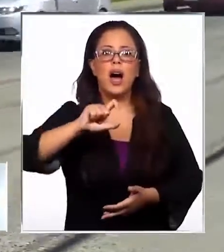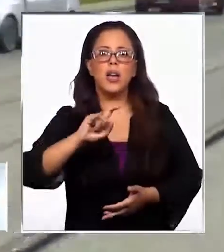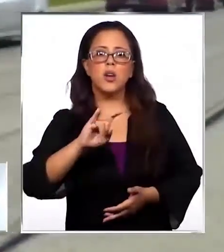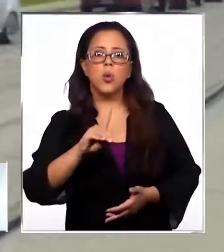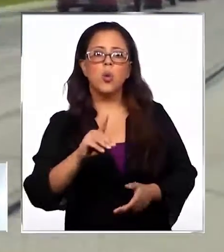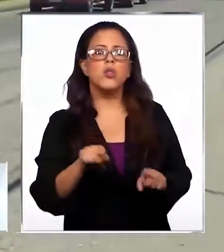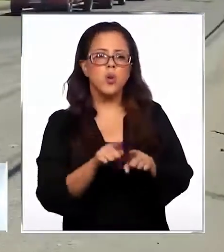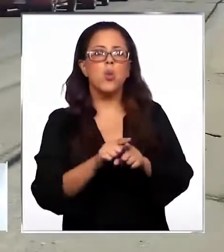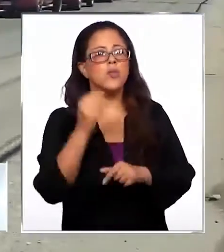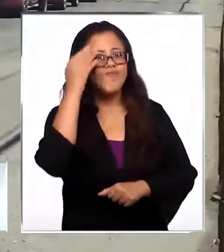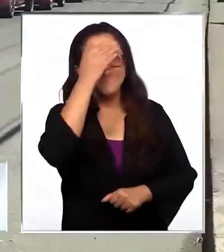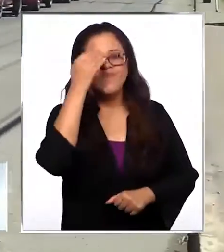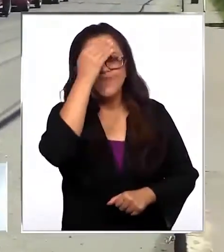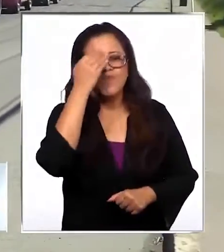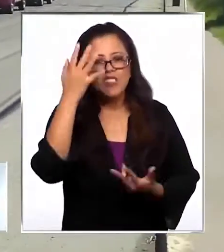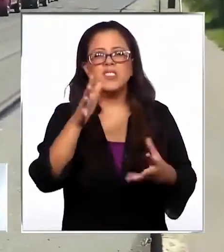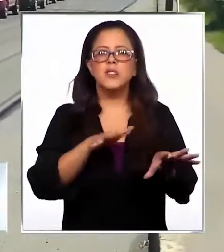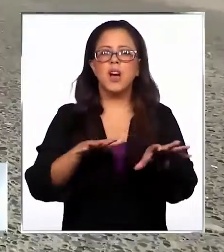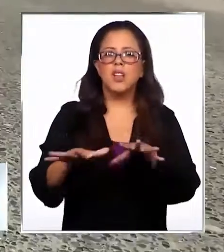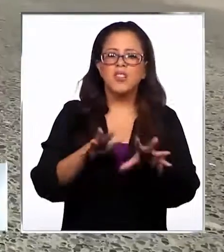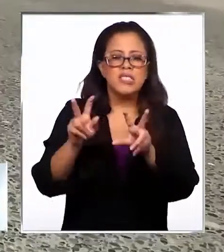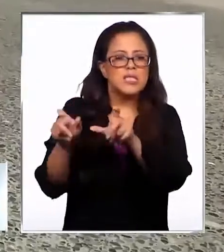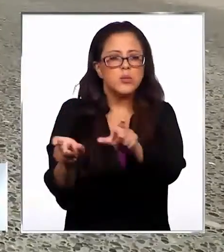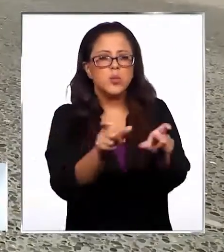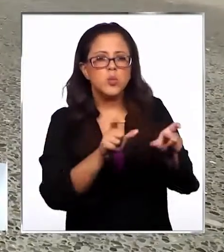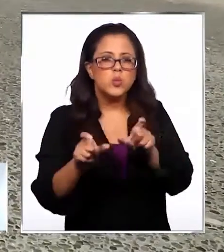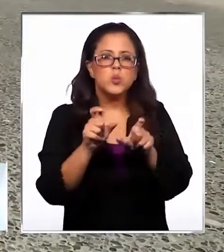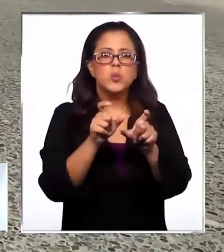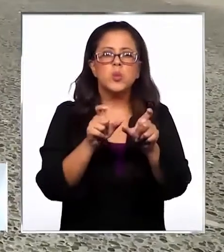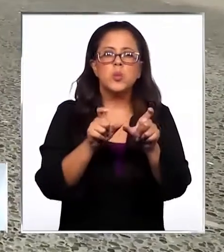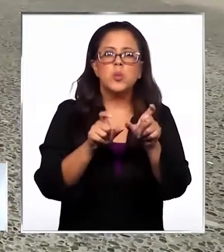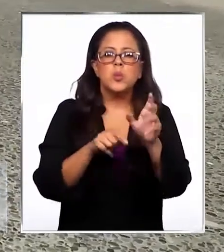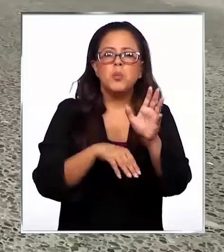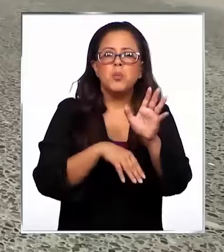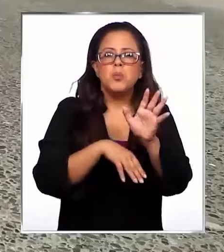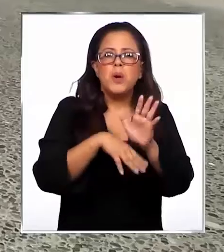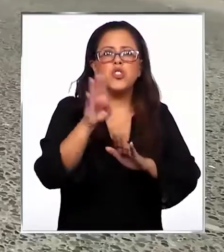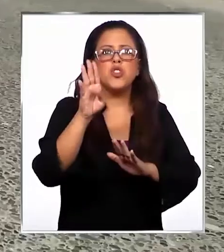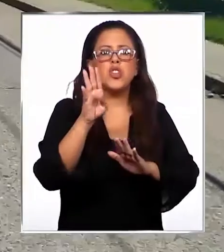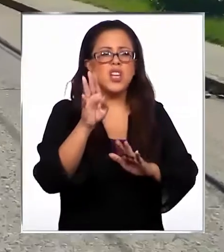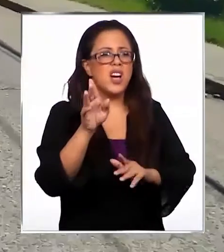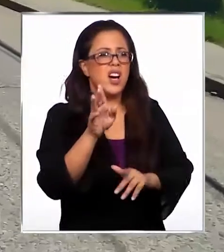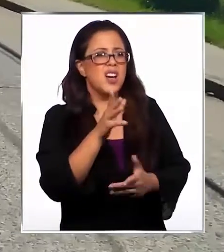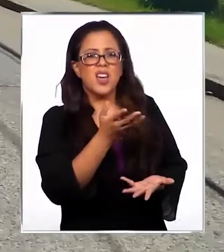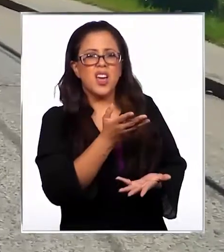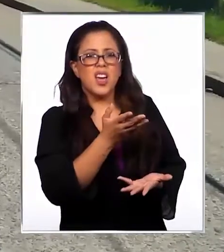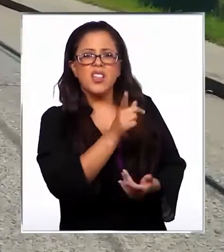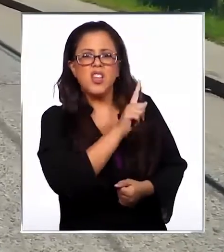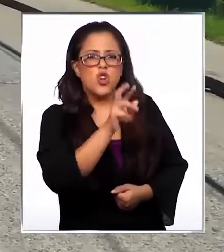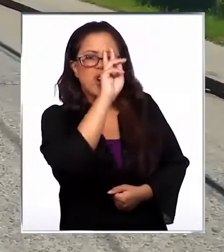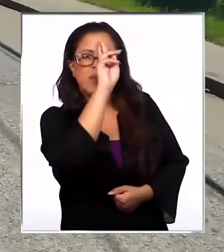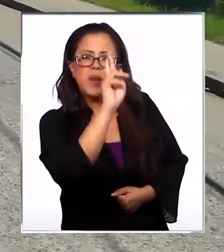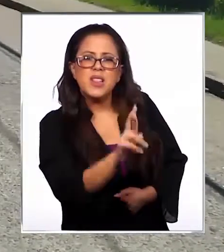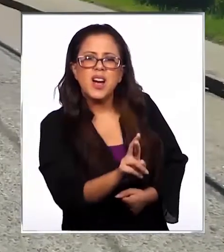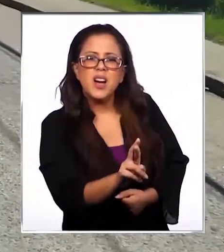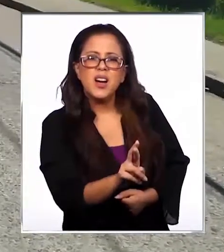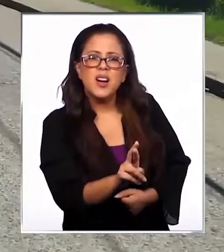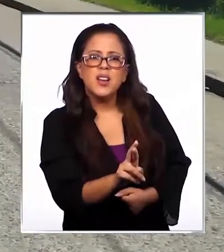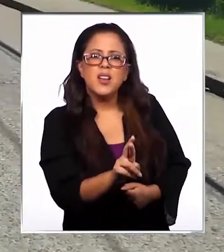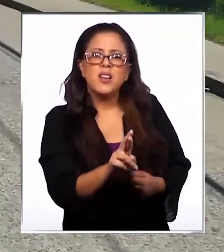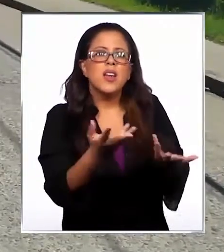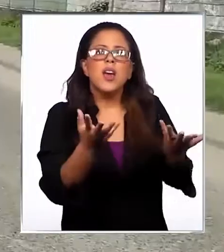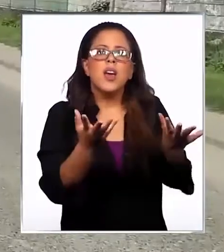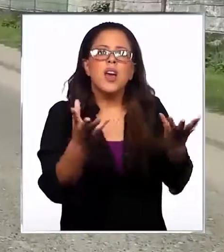Ancud sigue preocupando en las actividades de control la mayor cantidad de transgresiones a la normativa sanitaria en horario